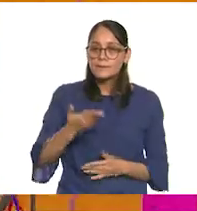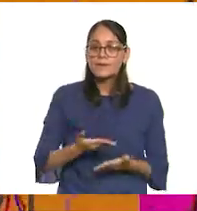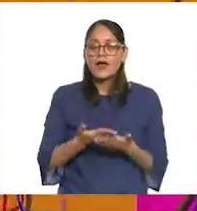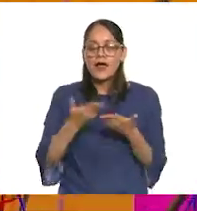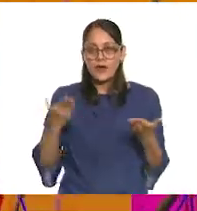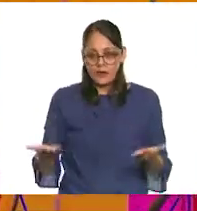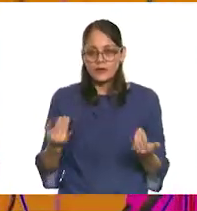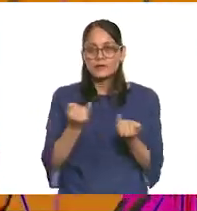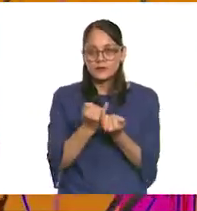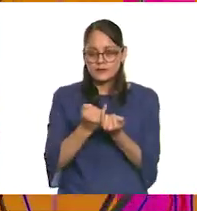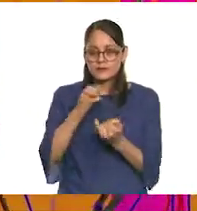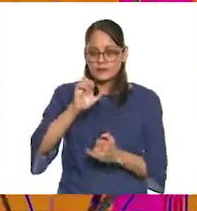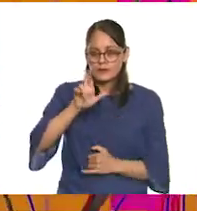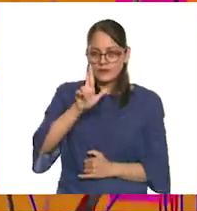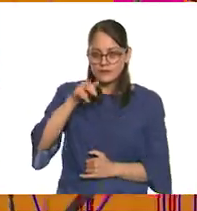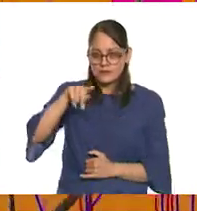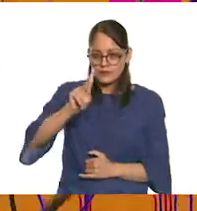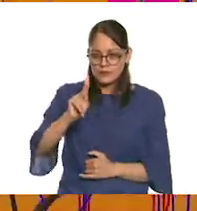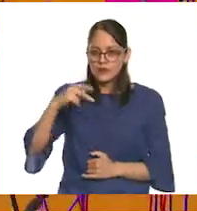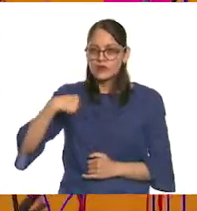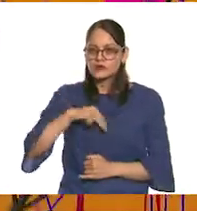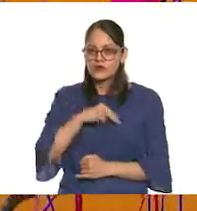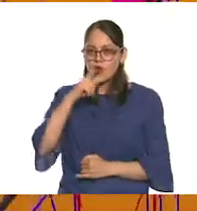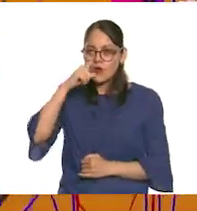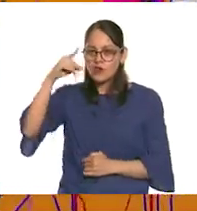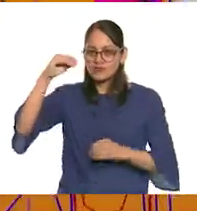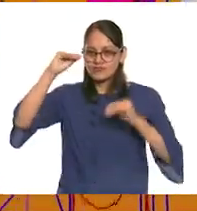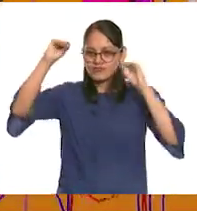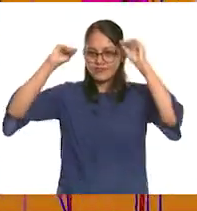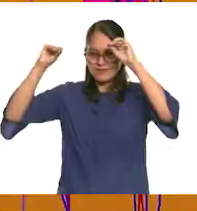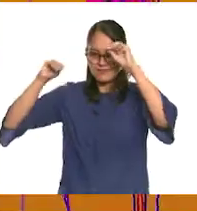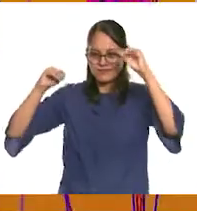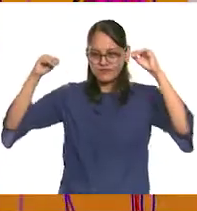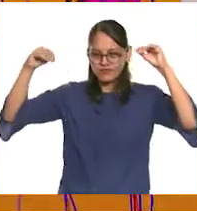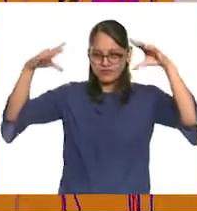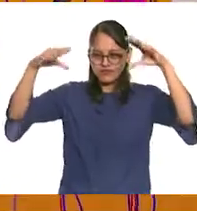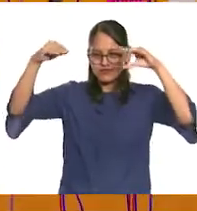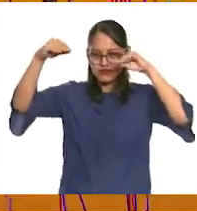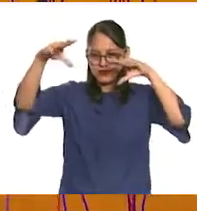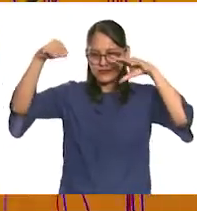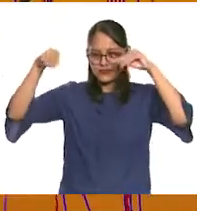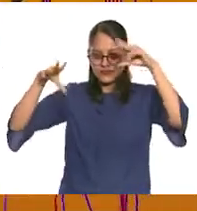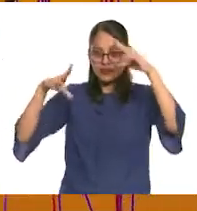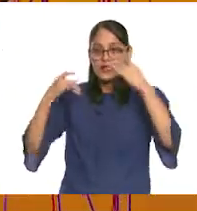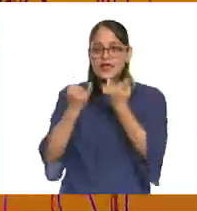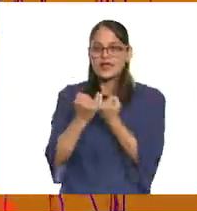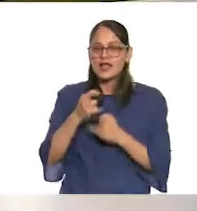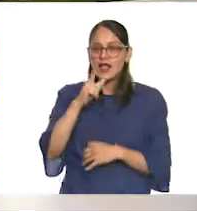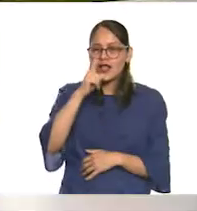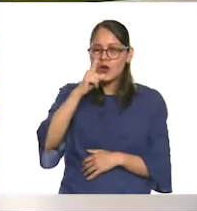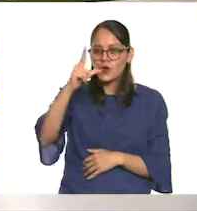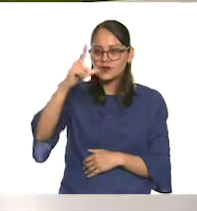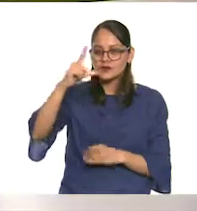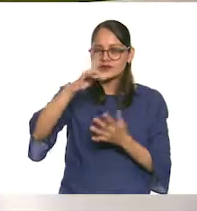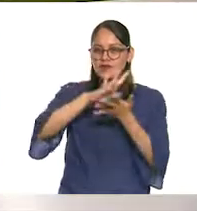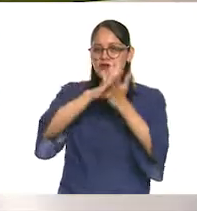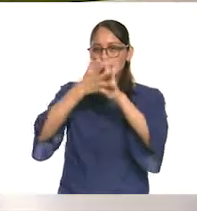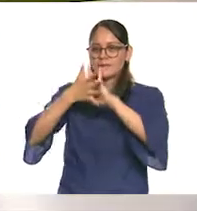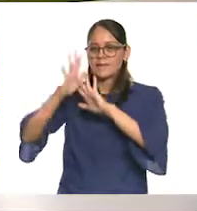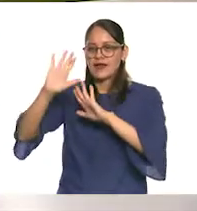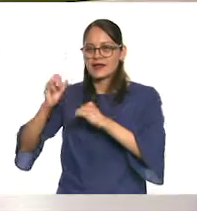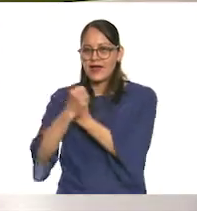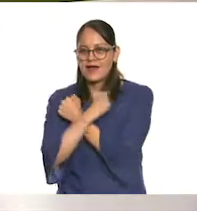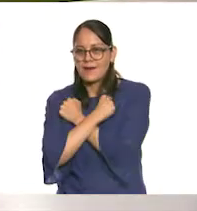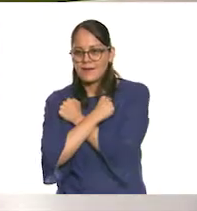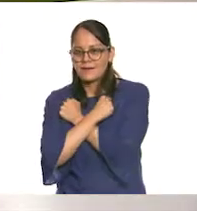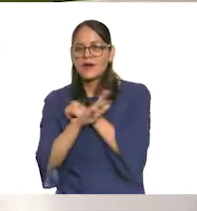Ahora sí, Erick, vamos a colocar nuestras luces. Tú te dijiste que simbolizaban el abrazo. Sí. ¿Cómo se